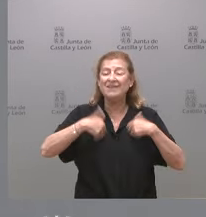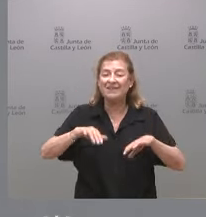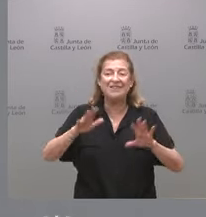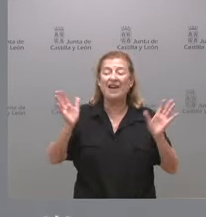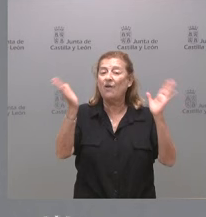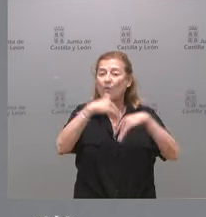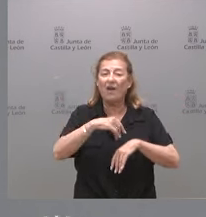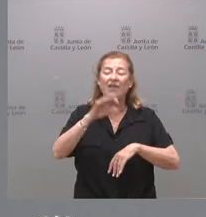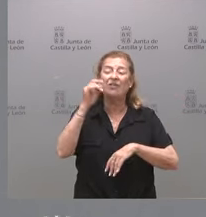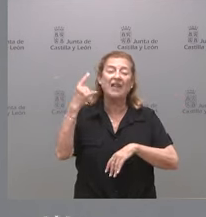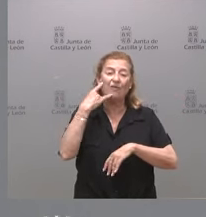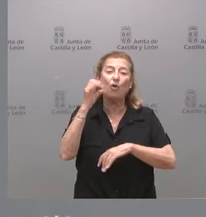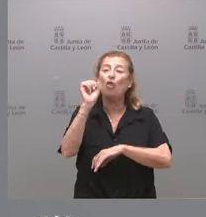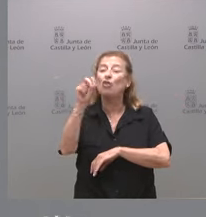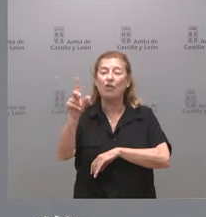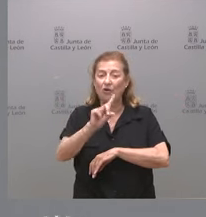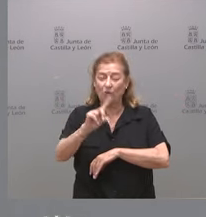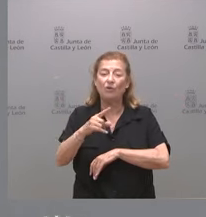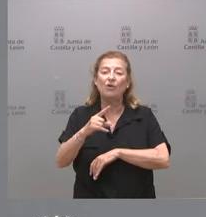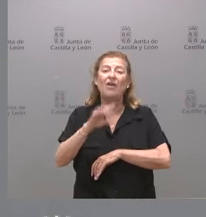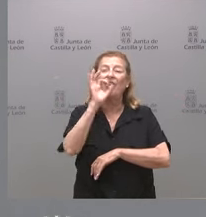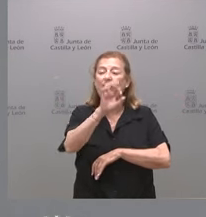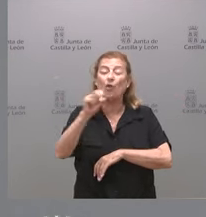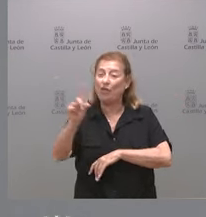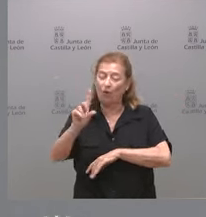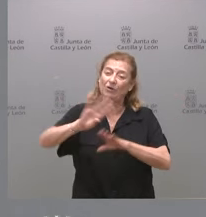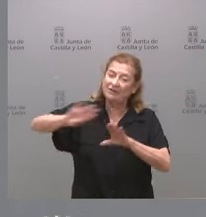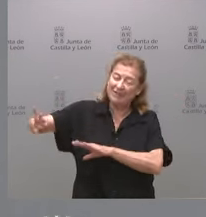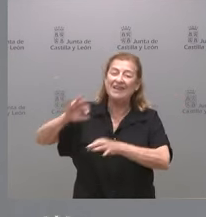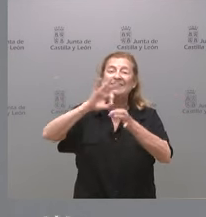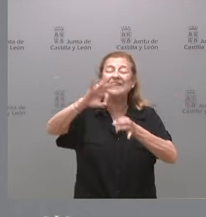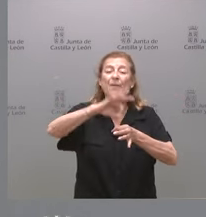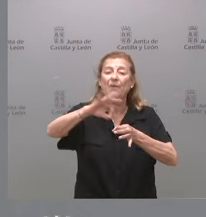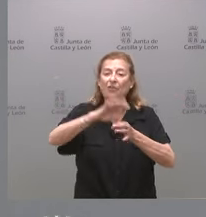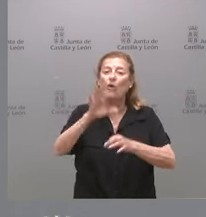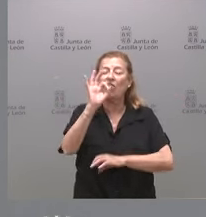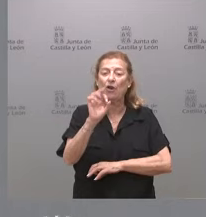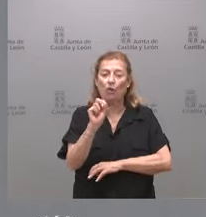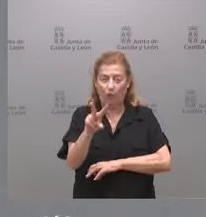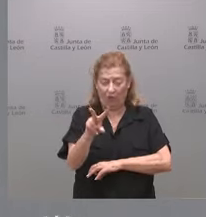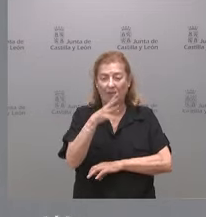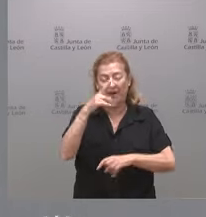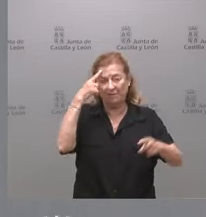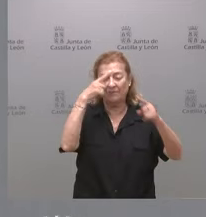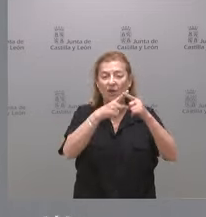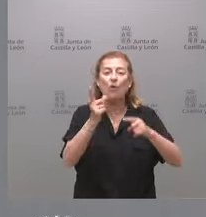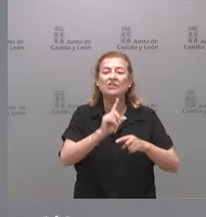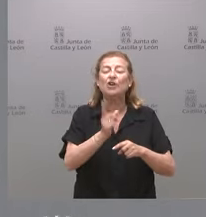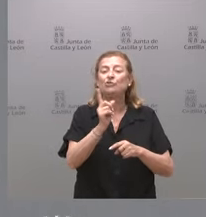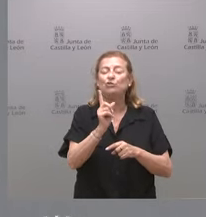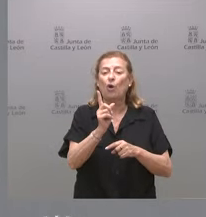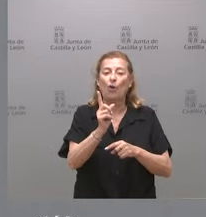teléfono 012, sino servicio 012, en el sentido de que no se trata solo